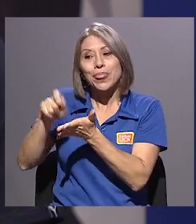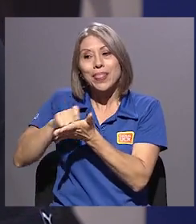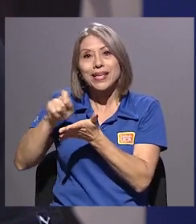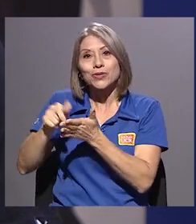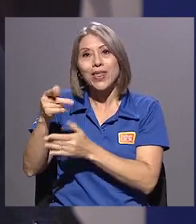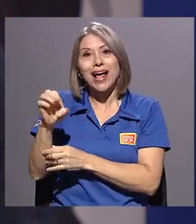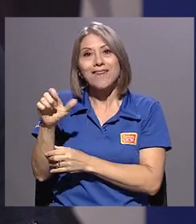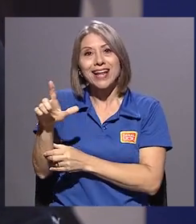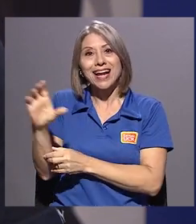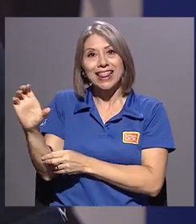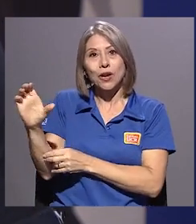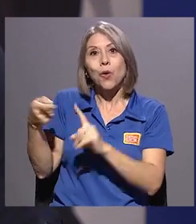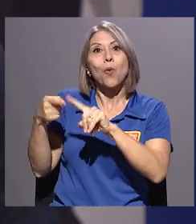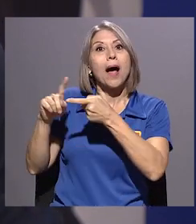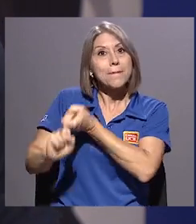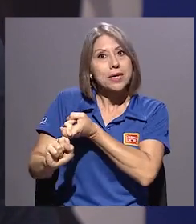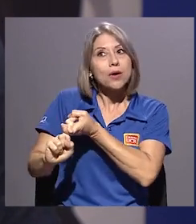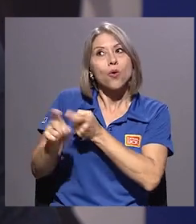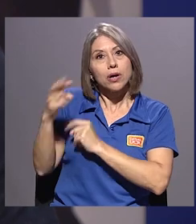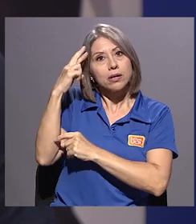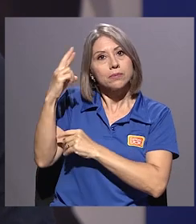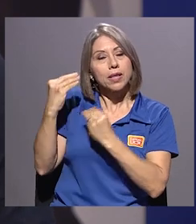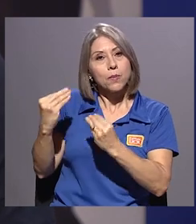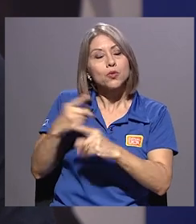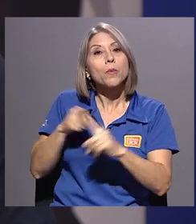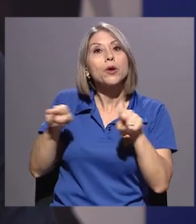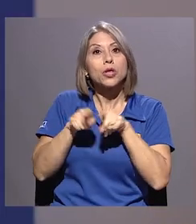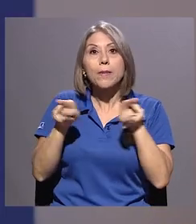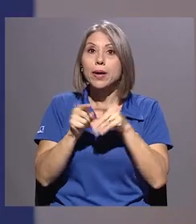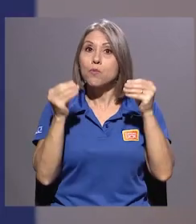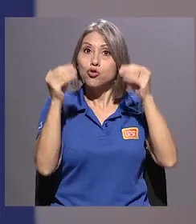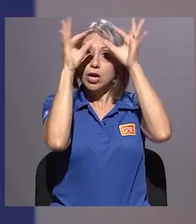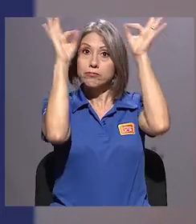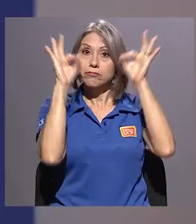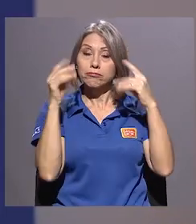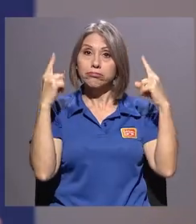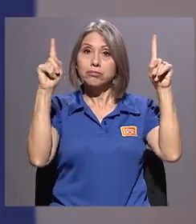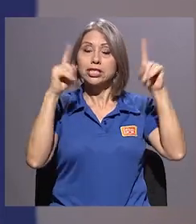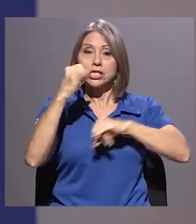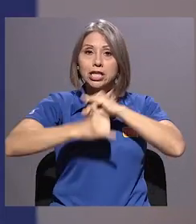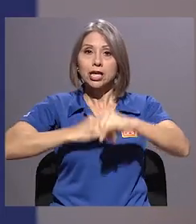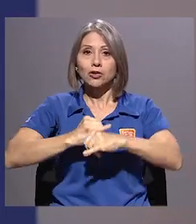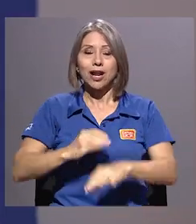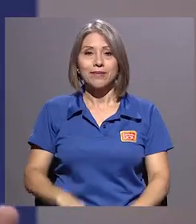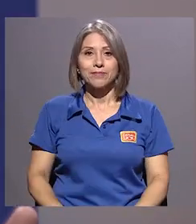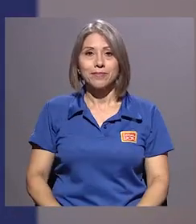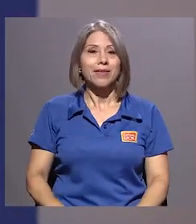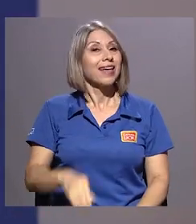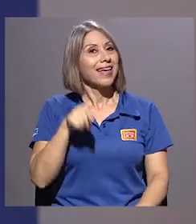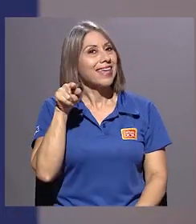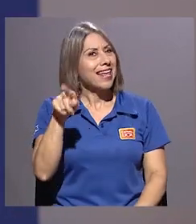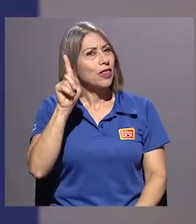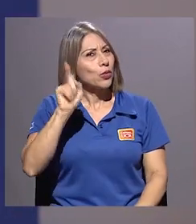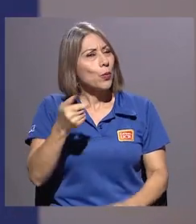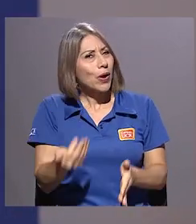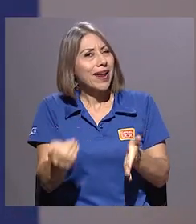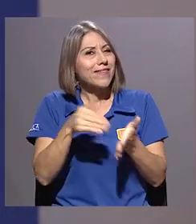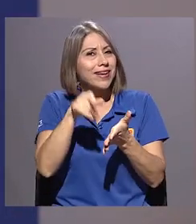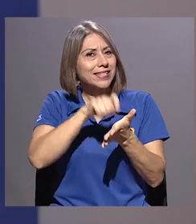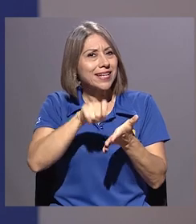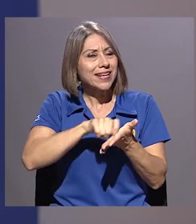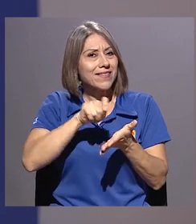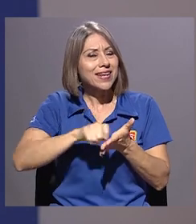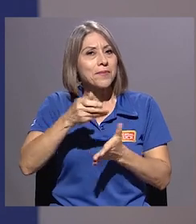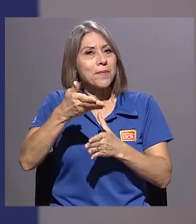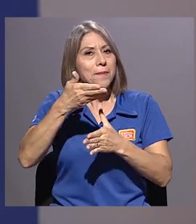al que respeta mucho y también de mucha resonancia internacional en este momento. entiendo que él tuvo que reescribir parte del texto de